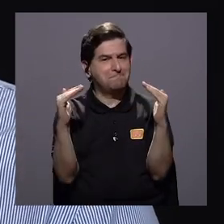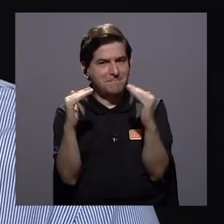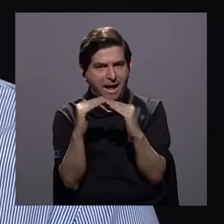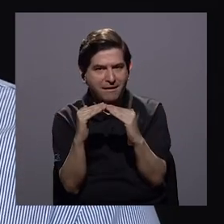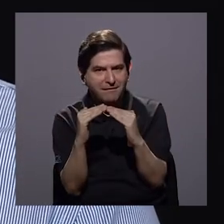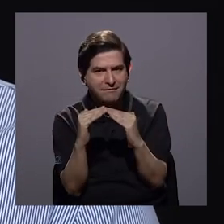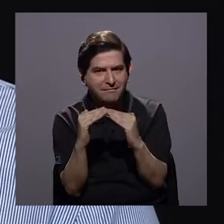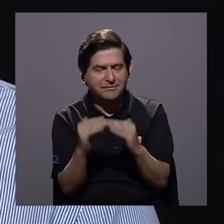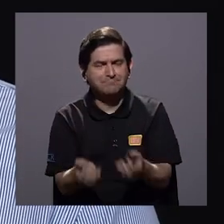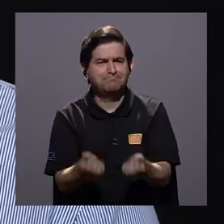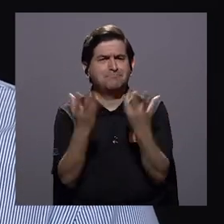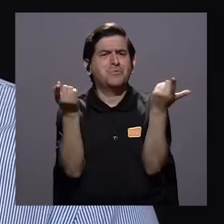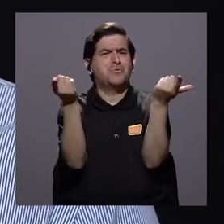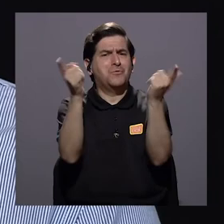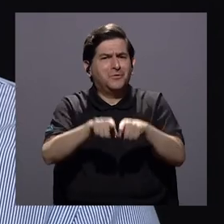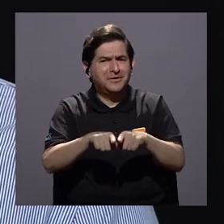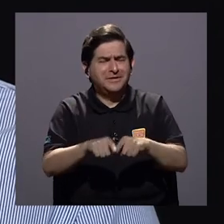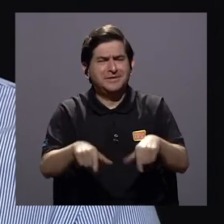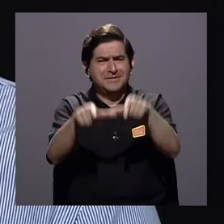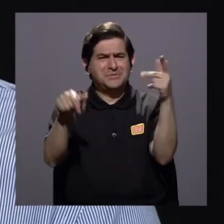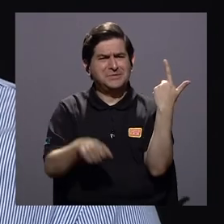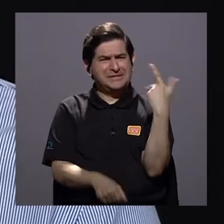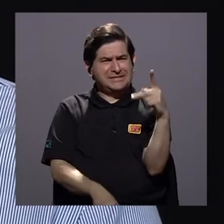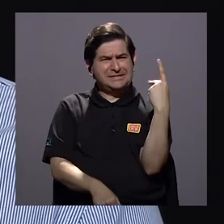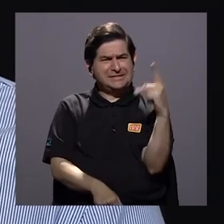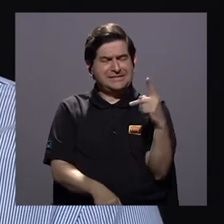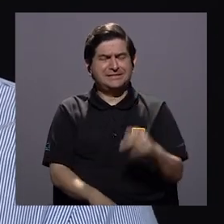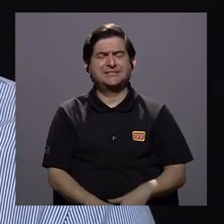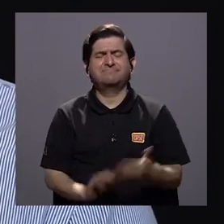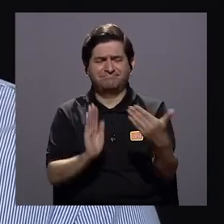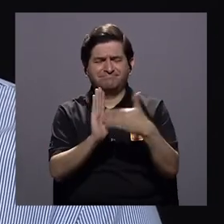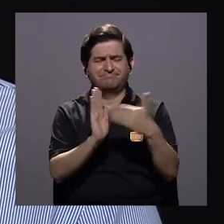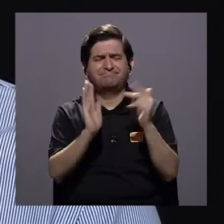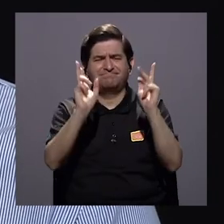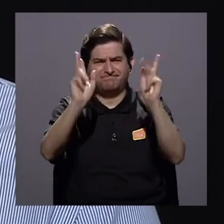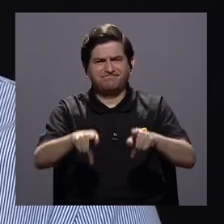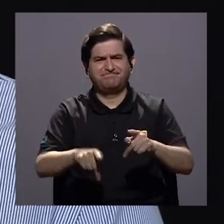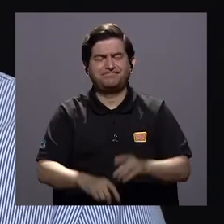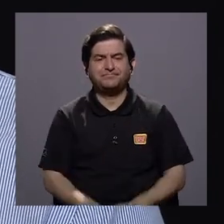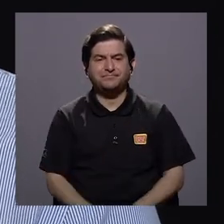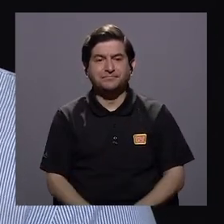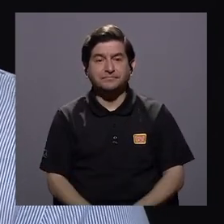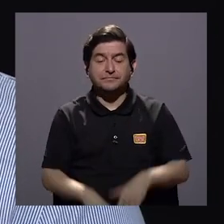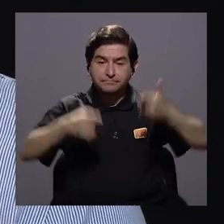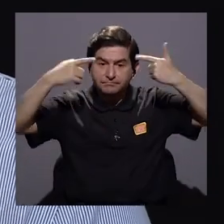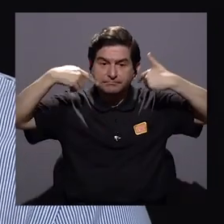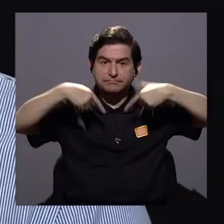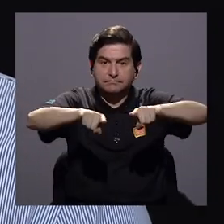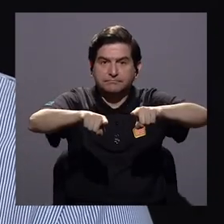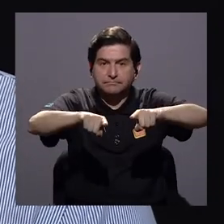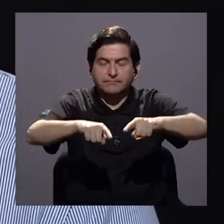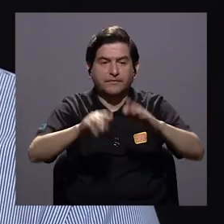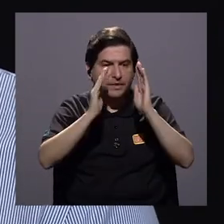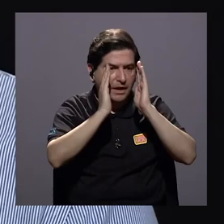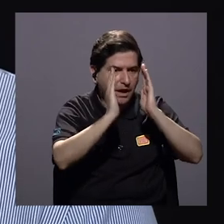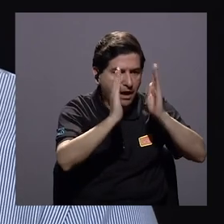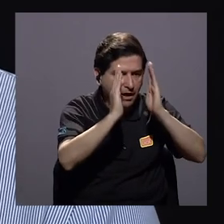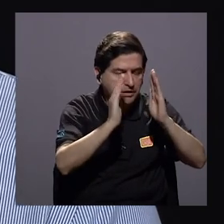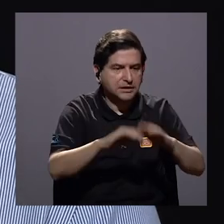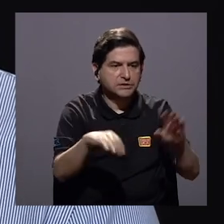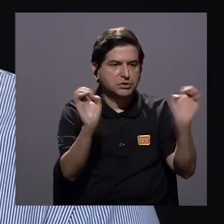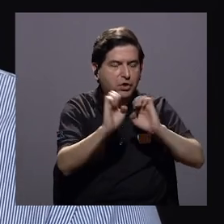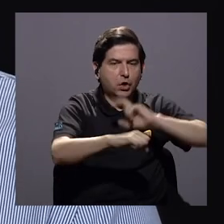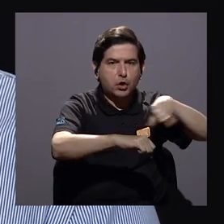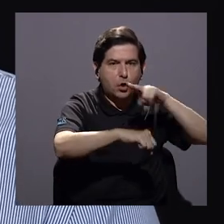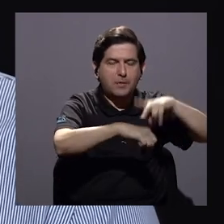viviendas en muchos casos en zonas que son de riesgo van a afectar a la población y paralelamente a estar atendiendo